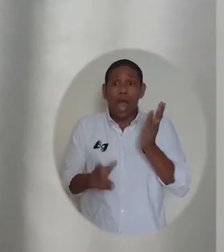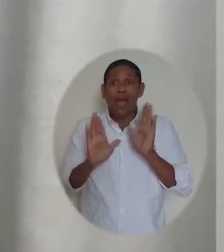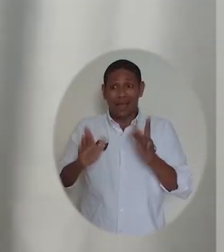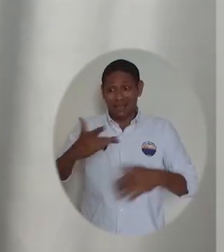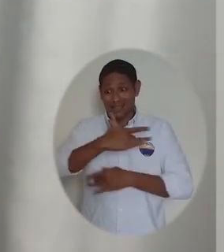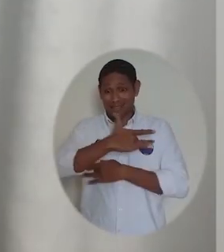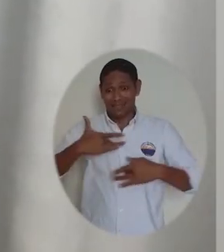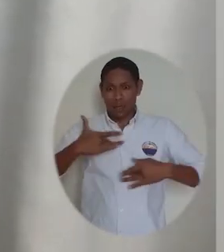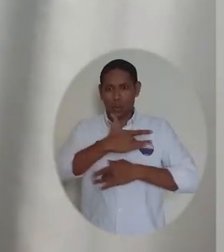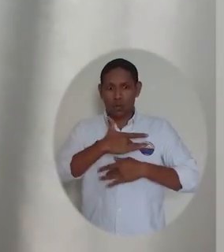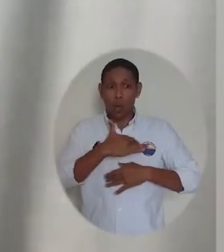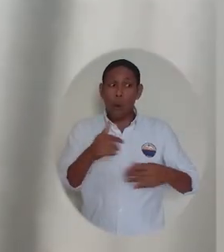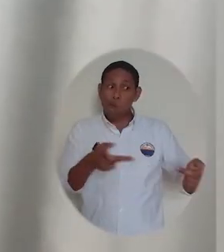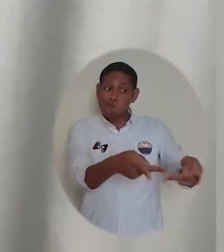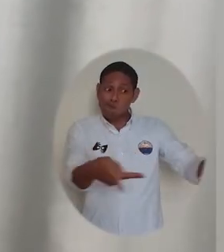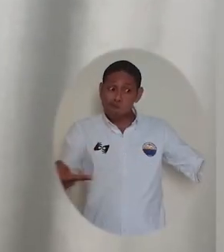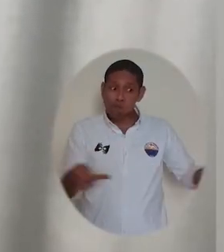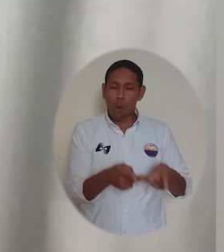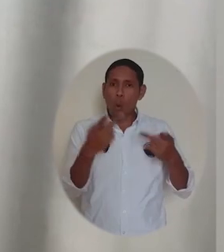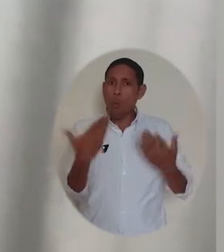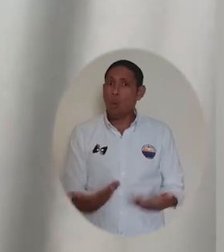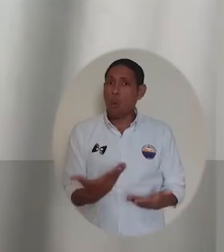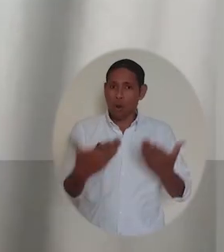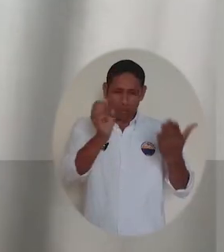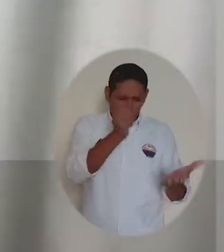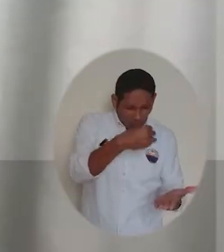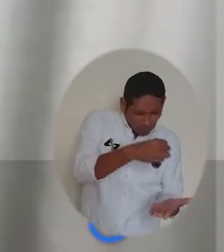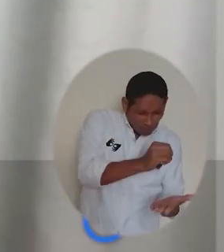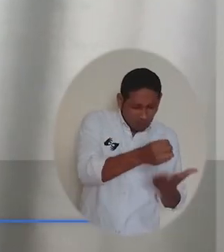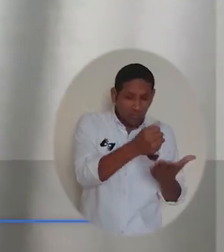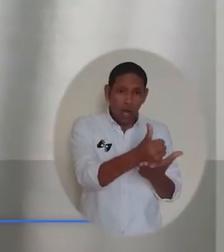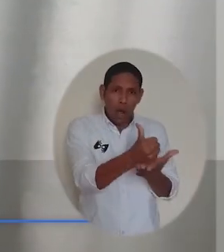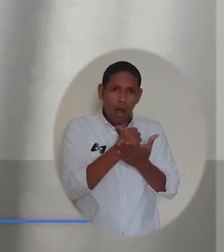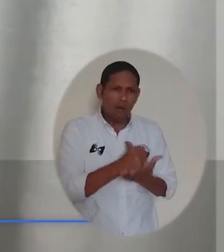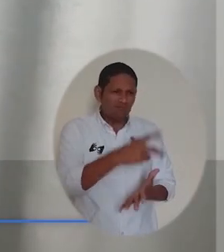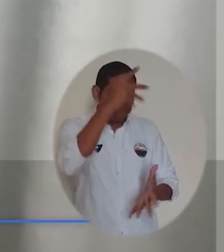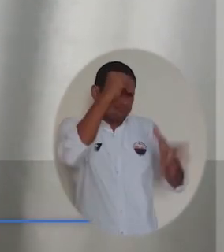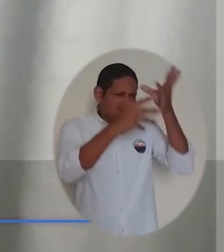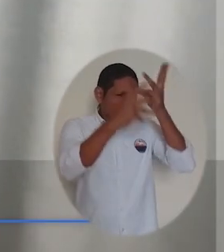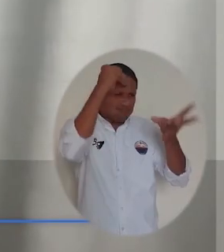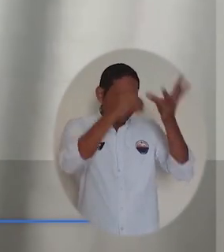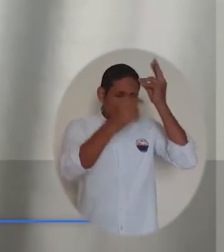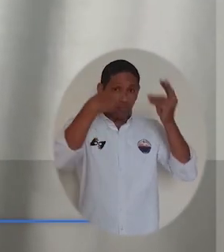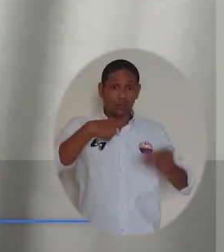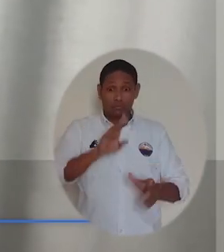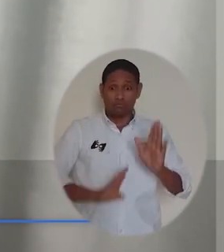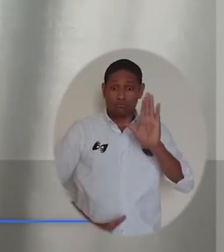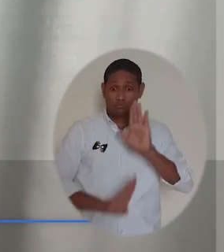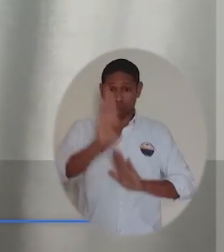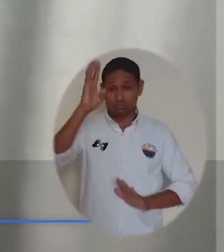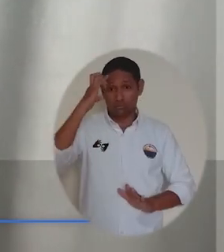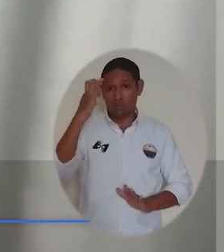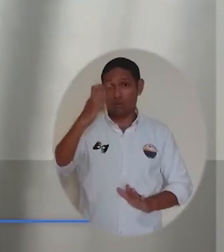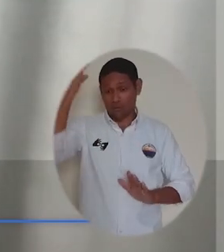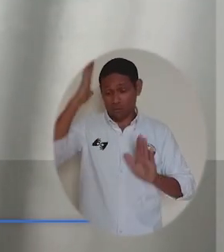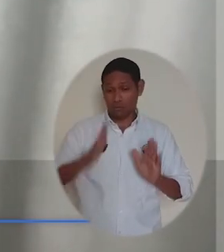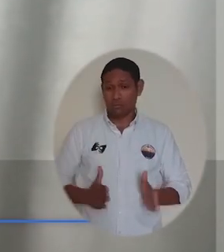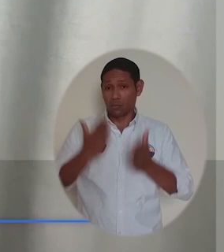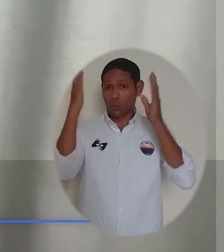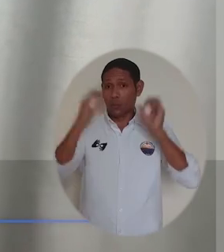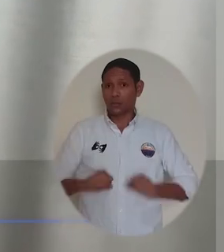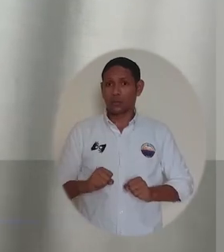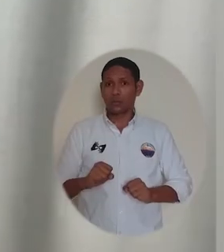el laboratorio de biología molecular va a ser un factor muy importante para nuestro desarrollo estudiantil y nuestro